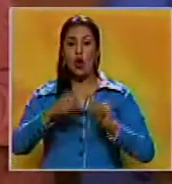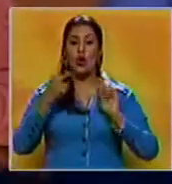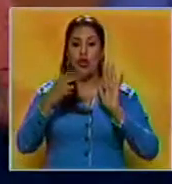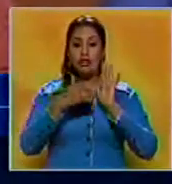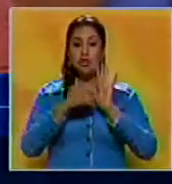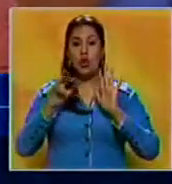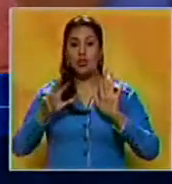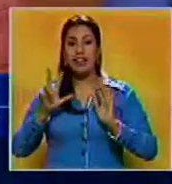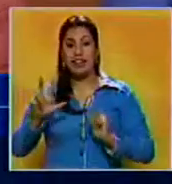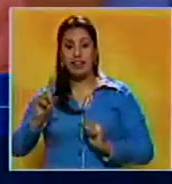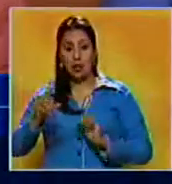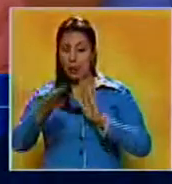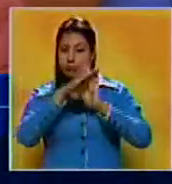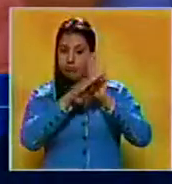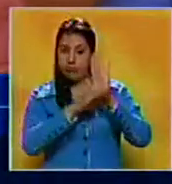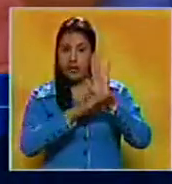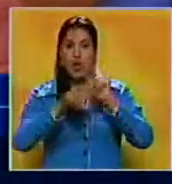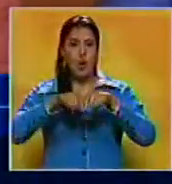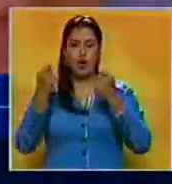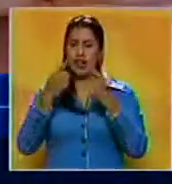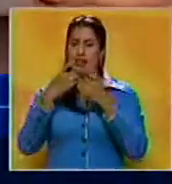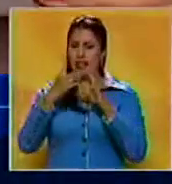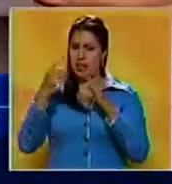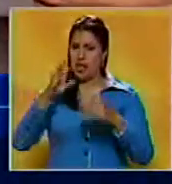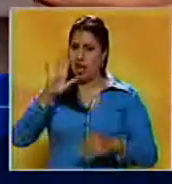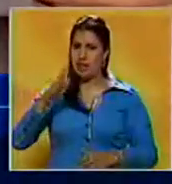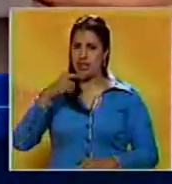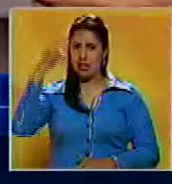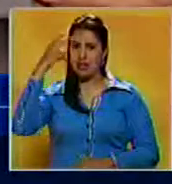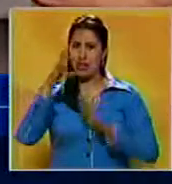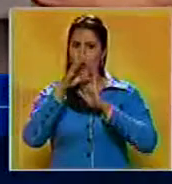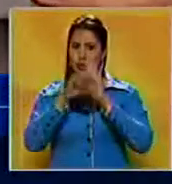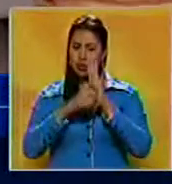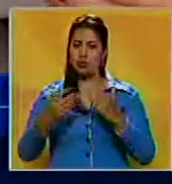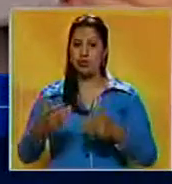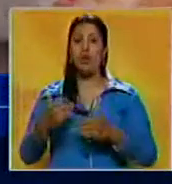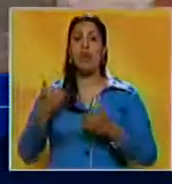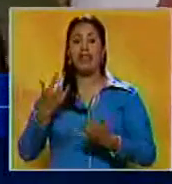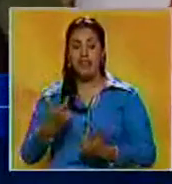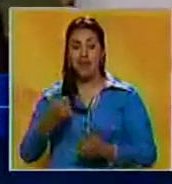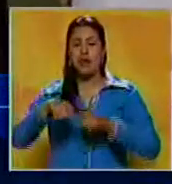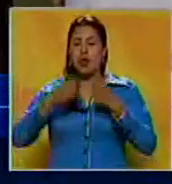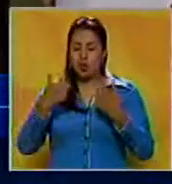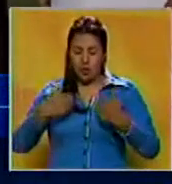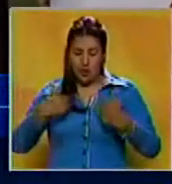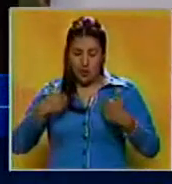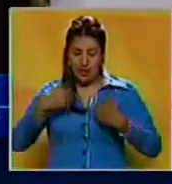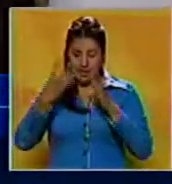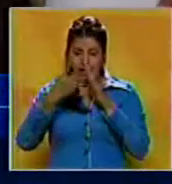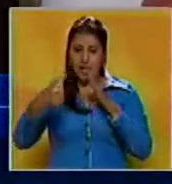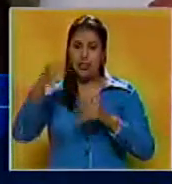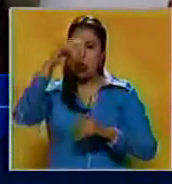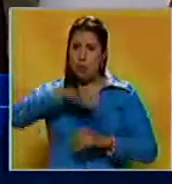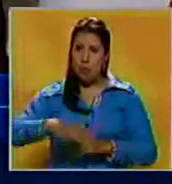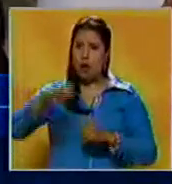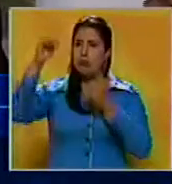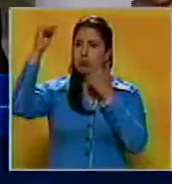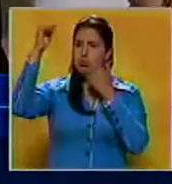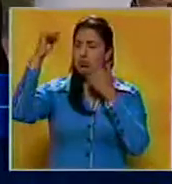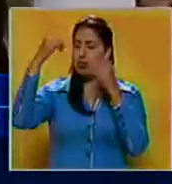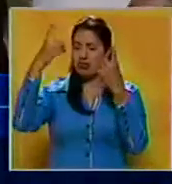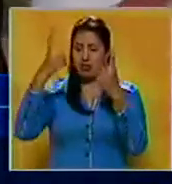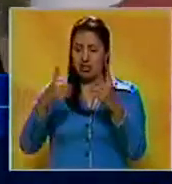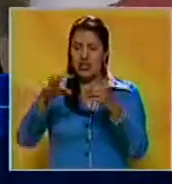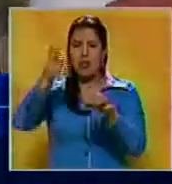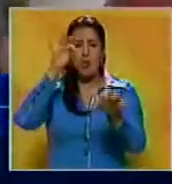2831 quebrantan derechos establecidos en la constitución vigente y lesionan el legítimo derecho del pueblo de elegir libre